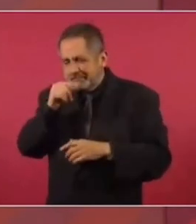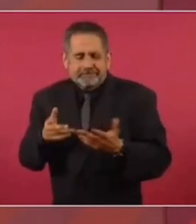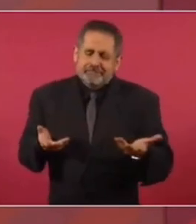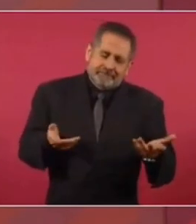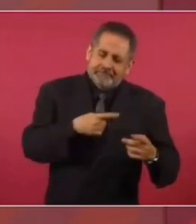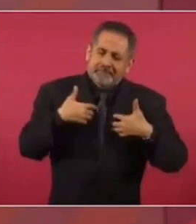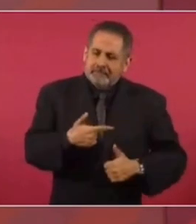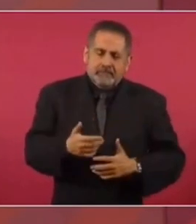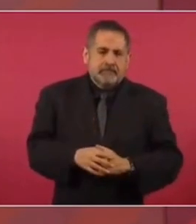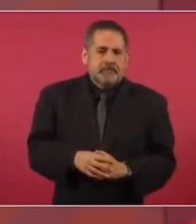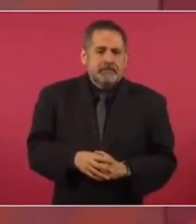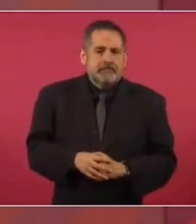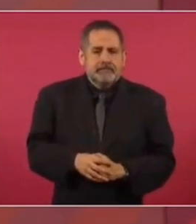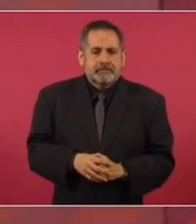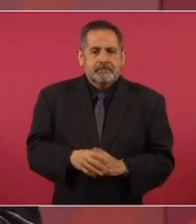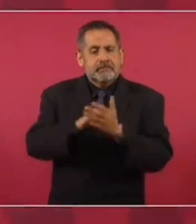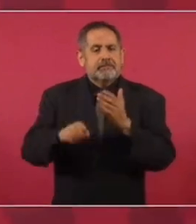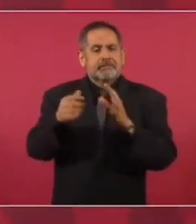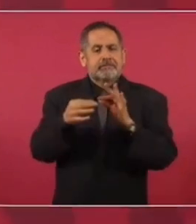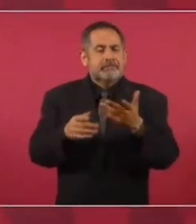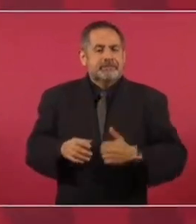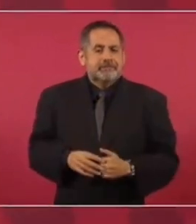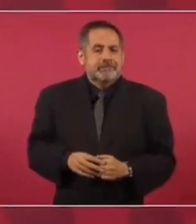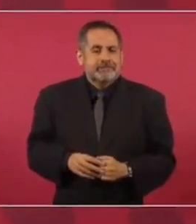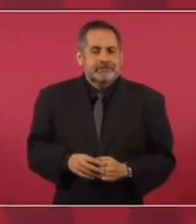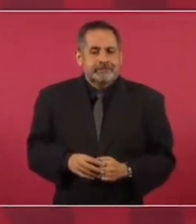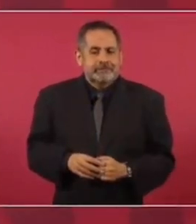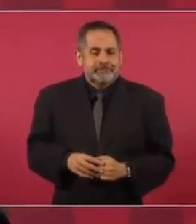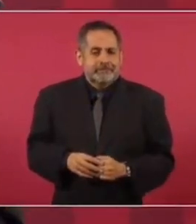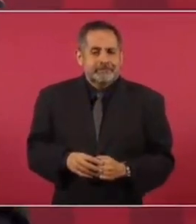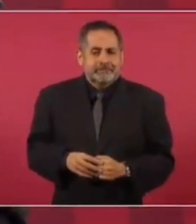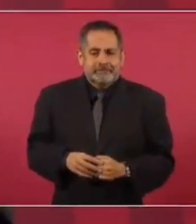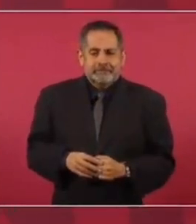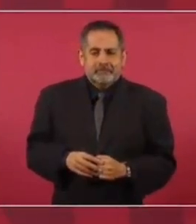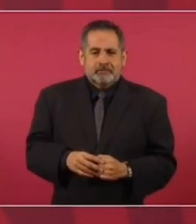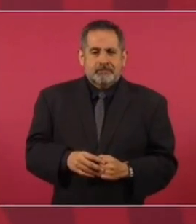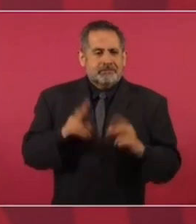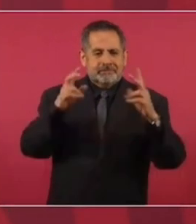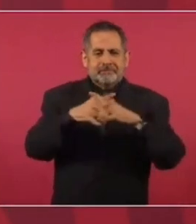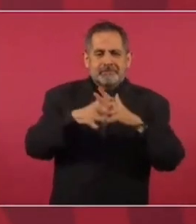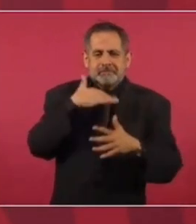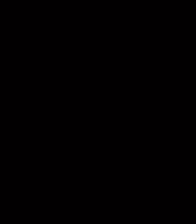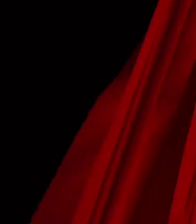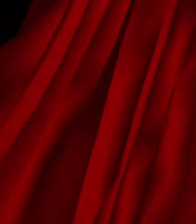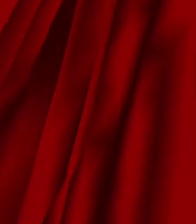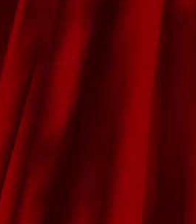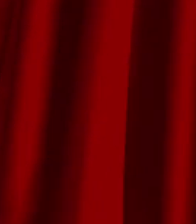por ejemplo eso de la guerra sucia.